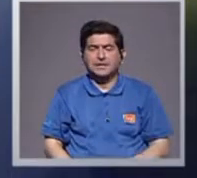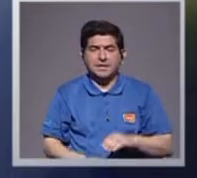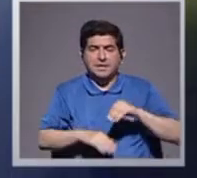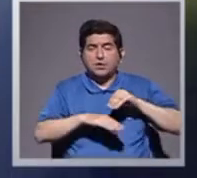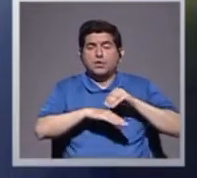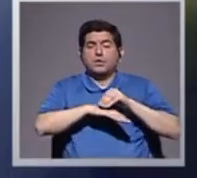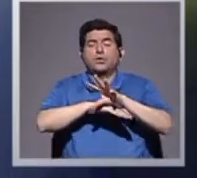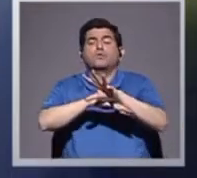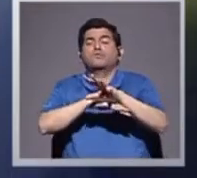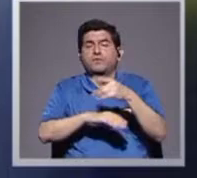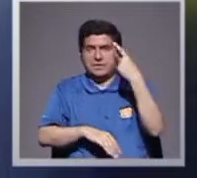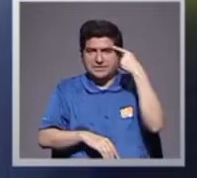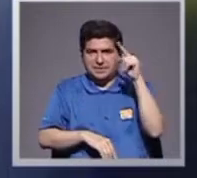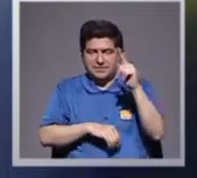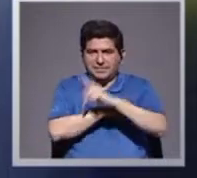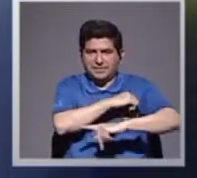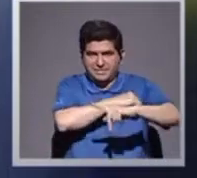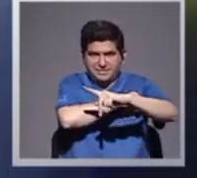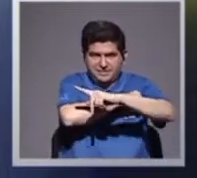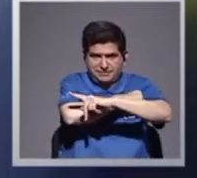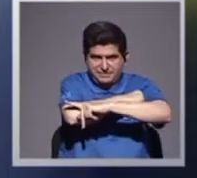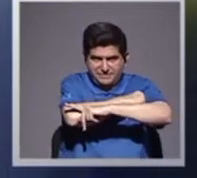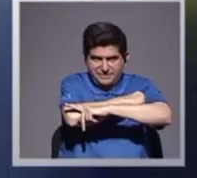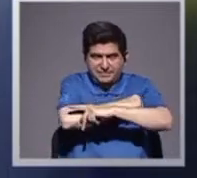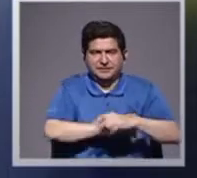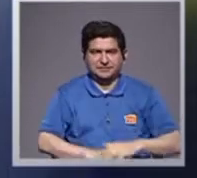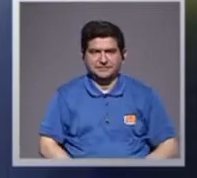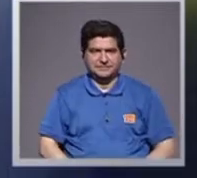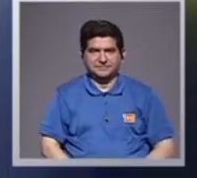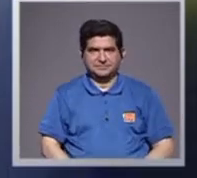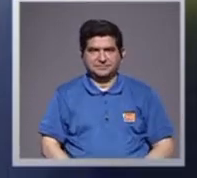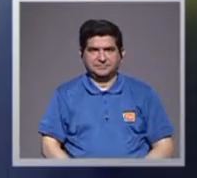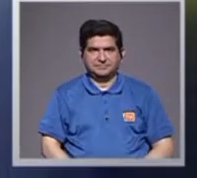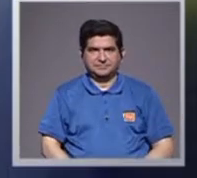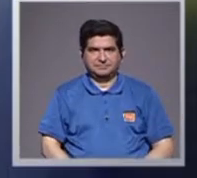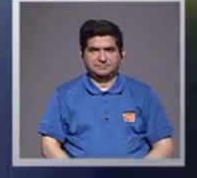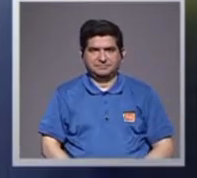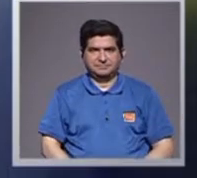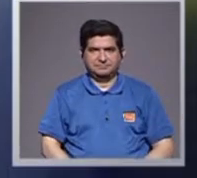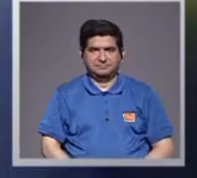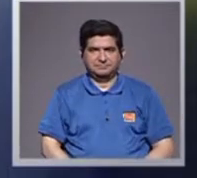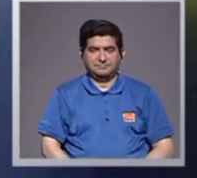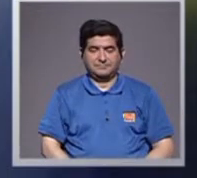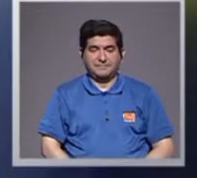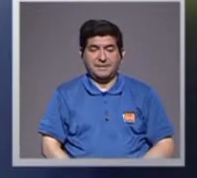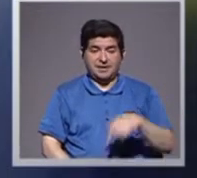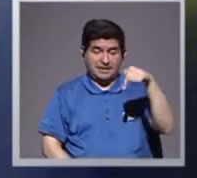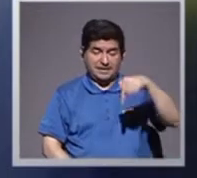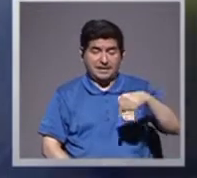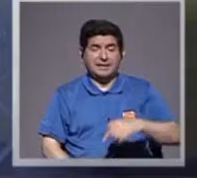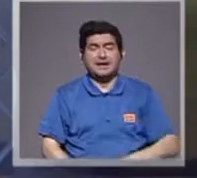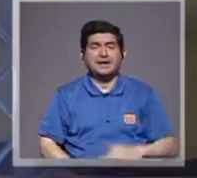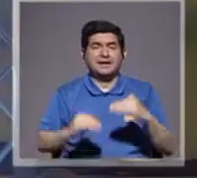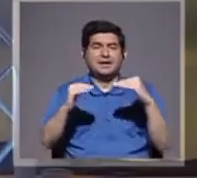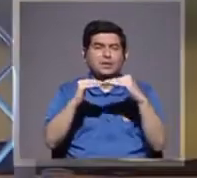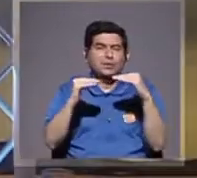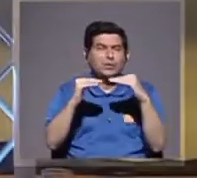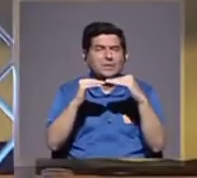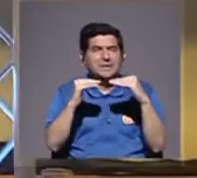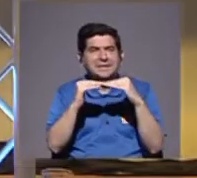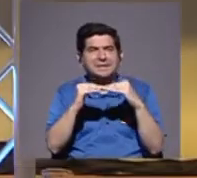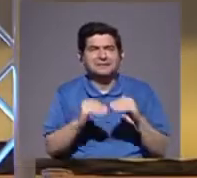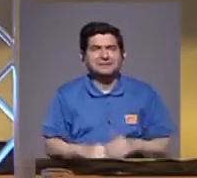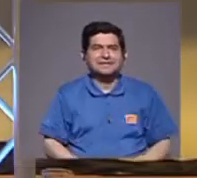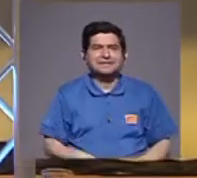consecuencias para un país con algún nivel de trasiego, con algún